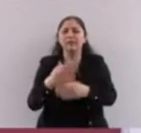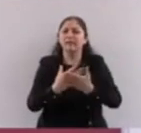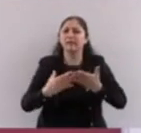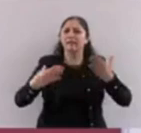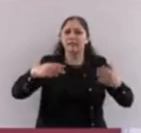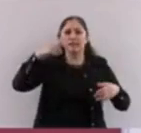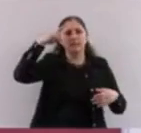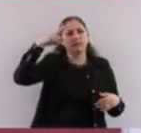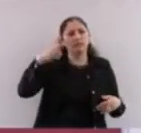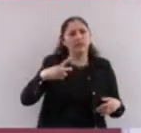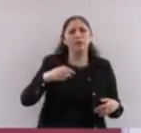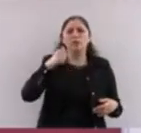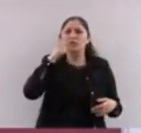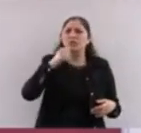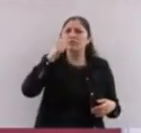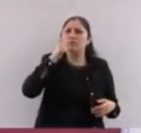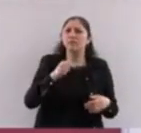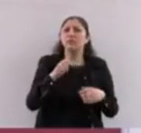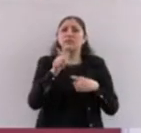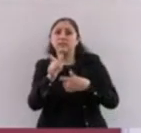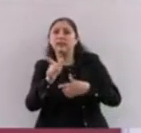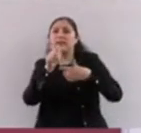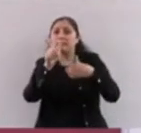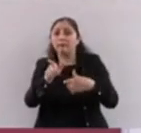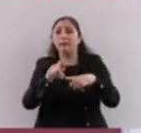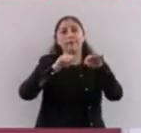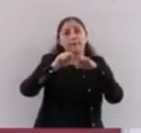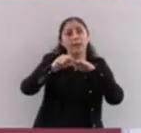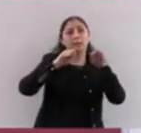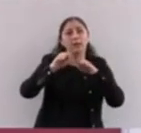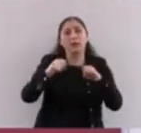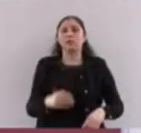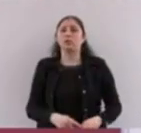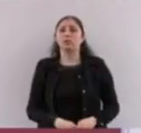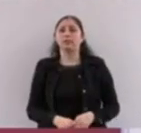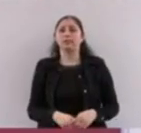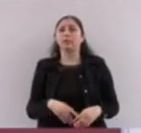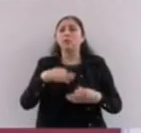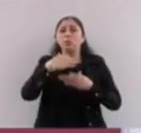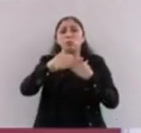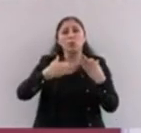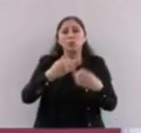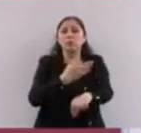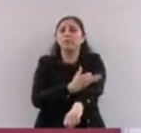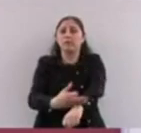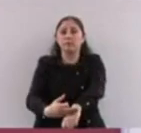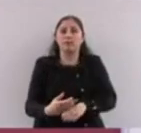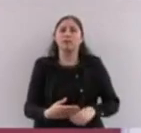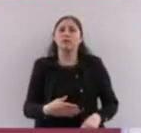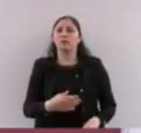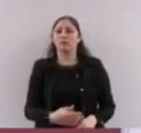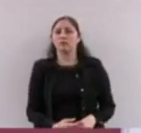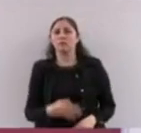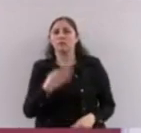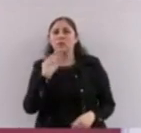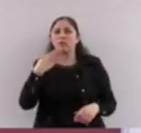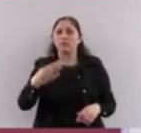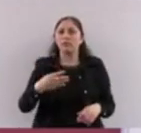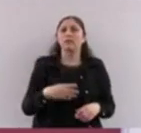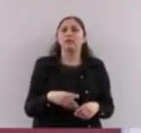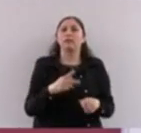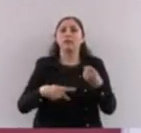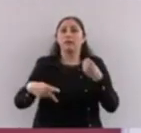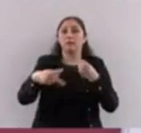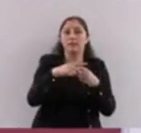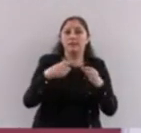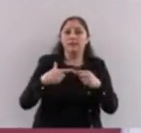siempre siguen trabajando por la familia, por el bien de todos, por el bien del país. Ustedes son la guía de